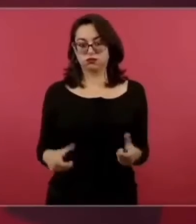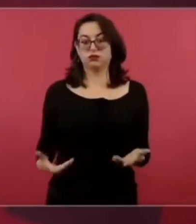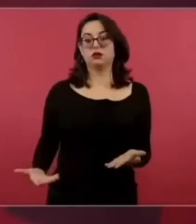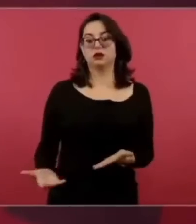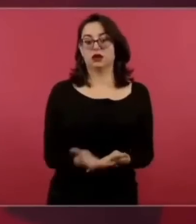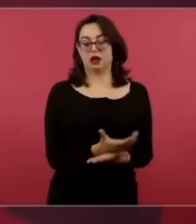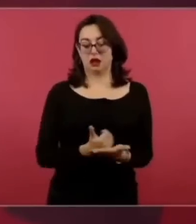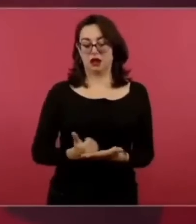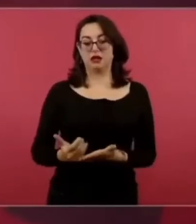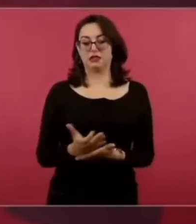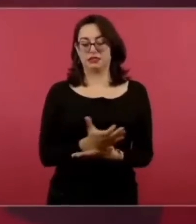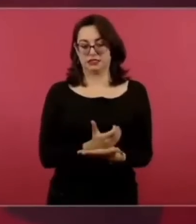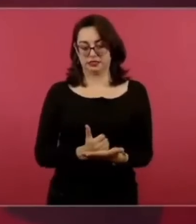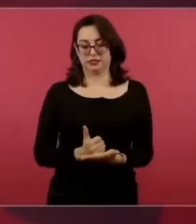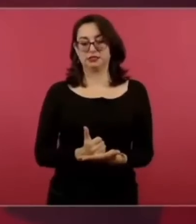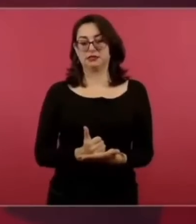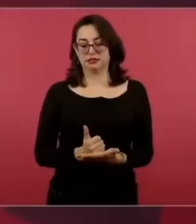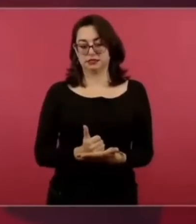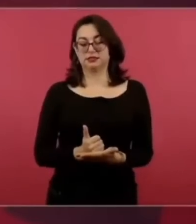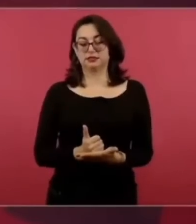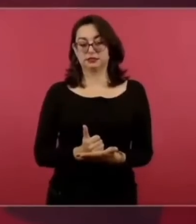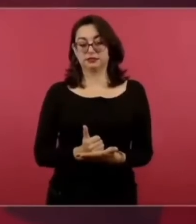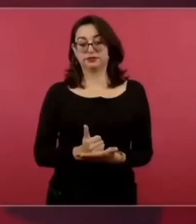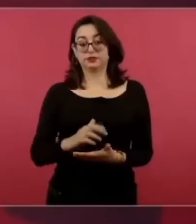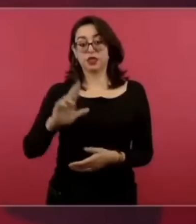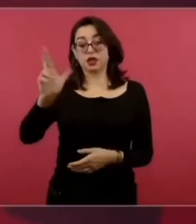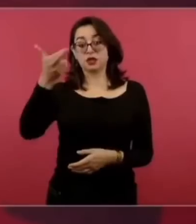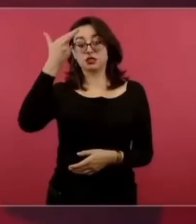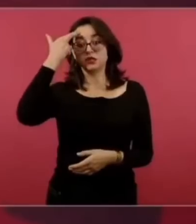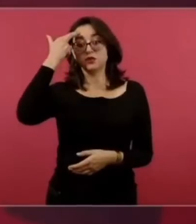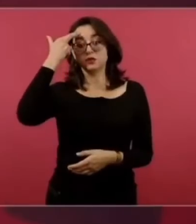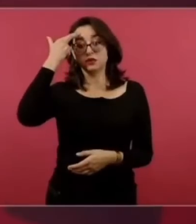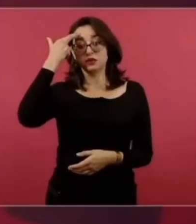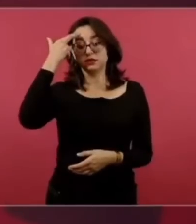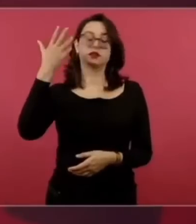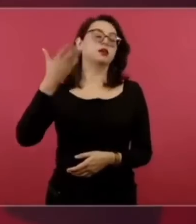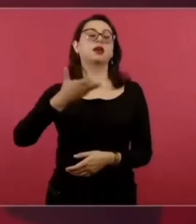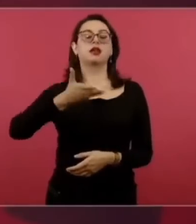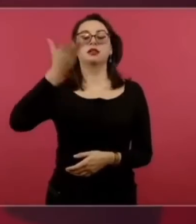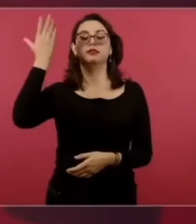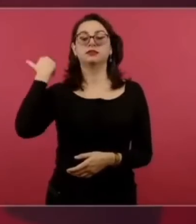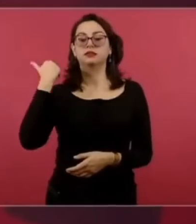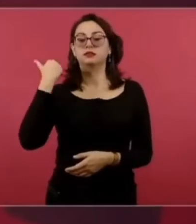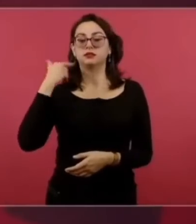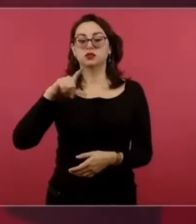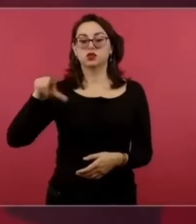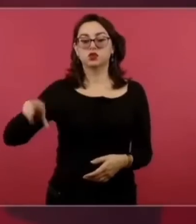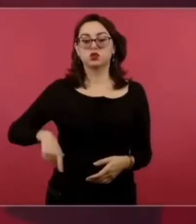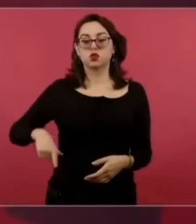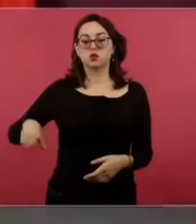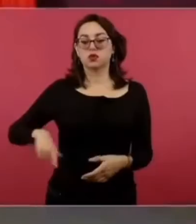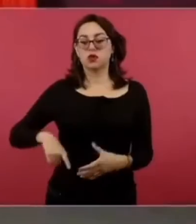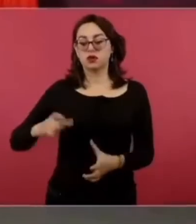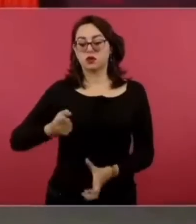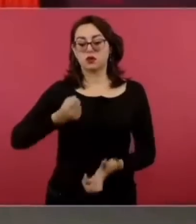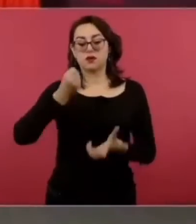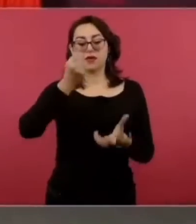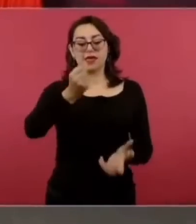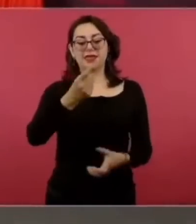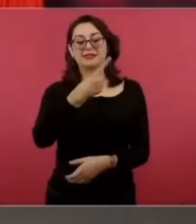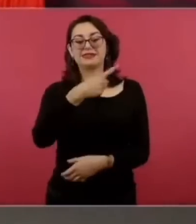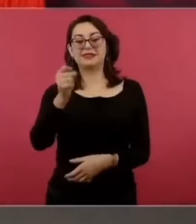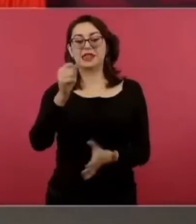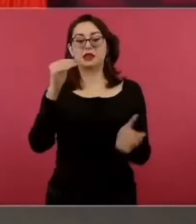10 empresas que le vendían al gobierno 100 mil millones de